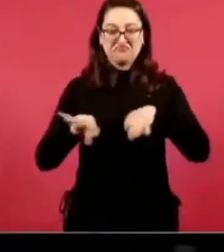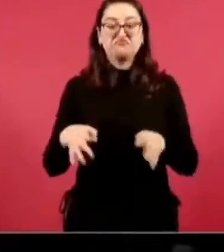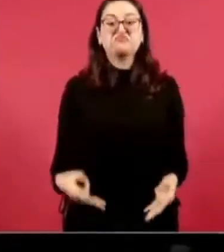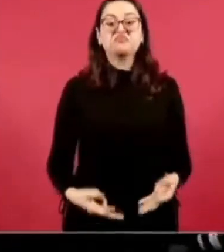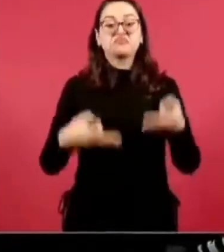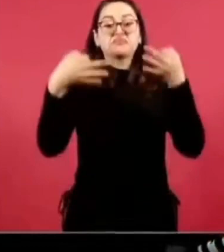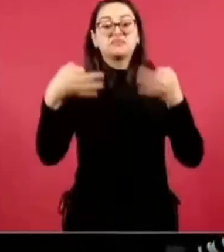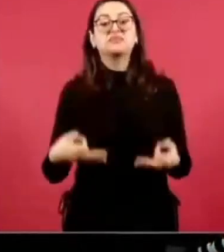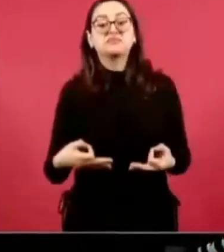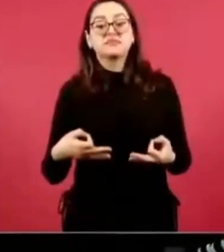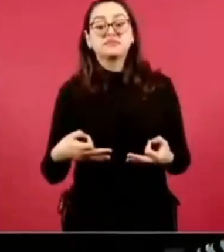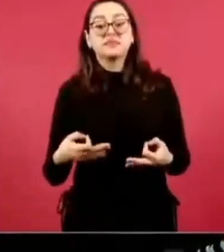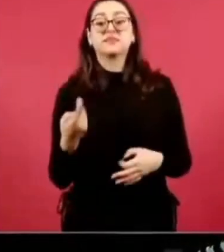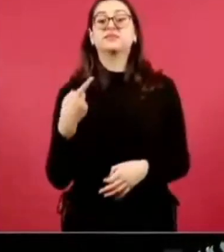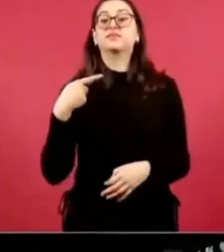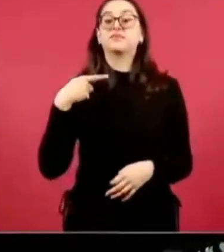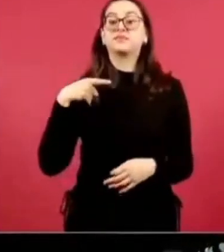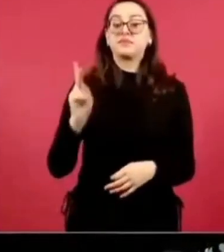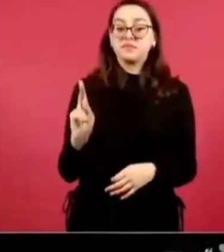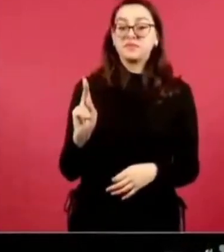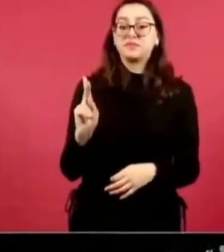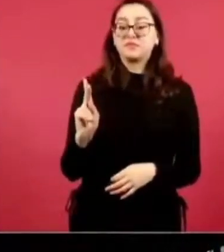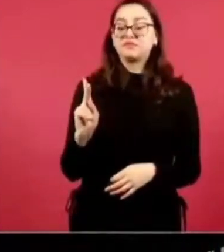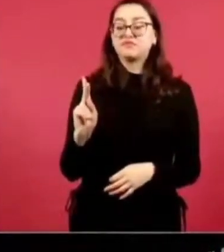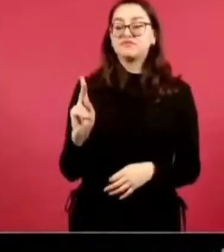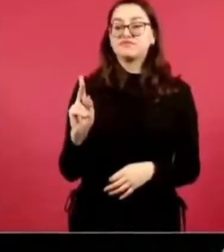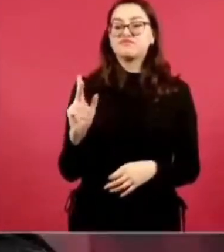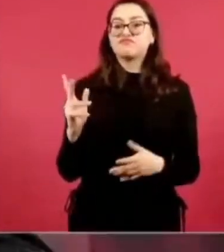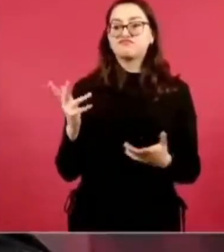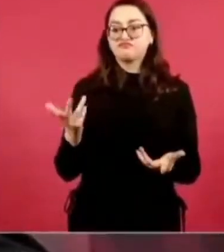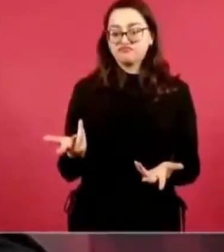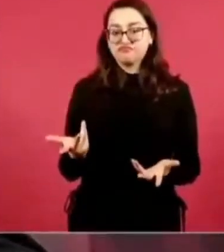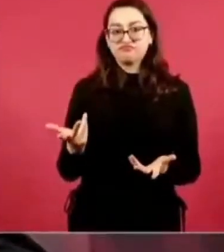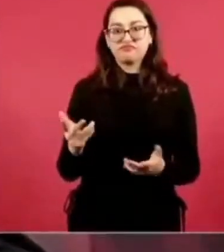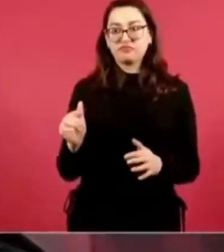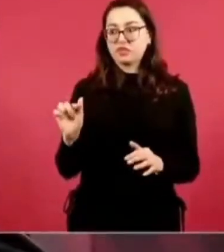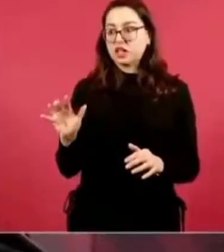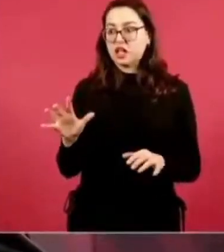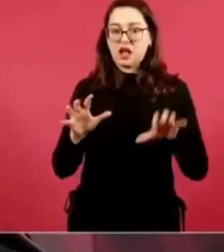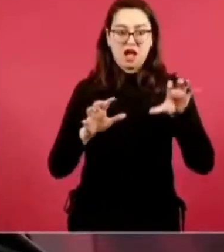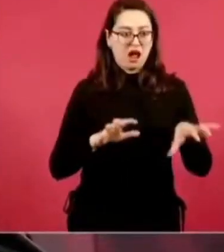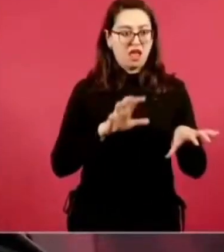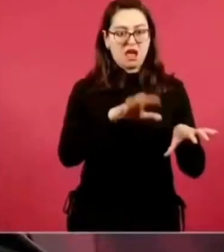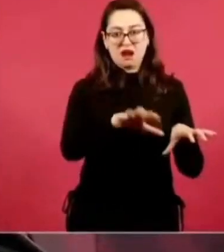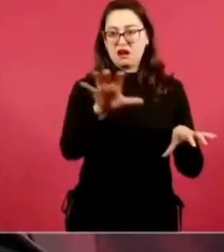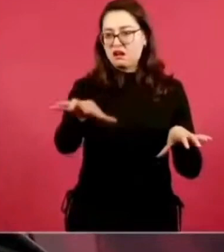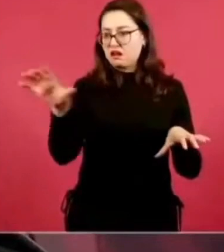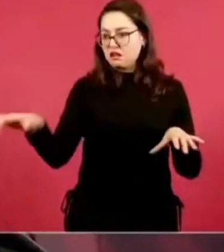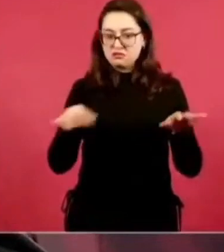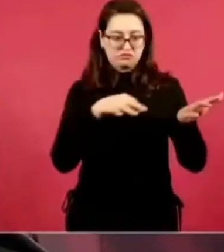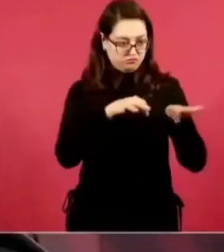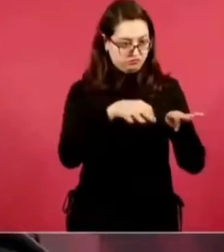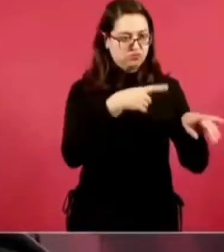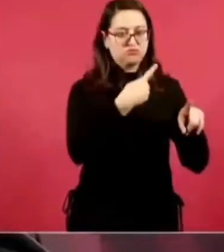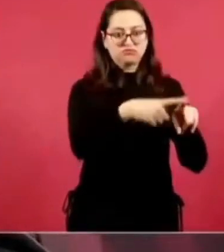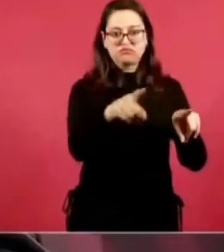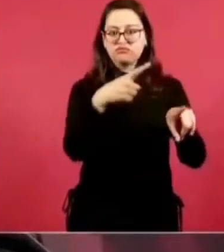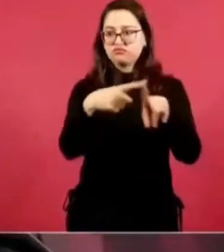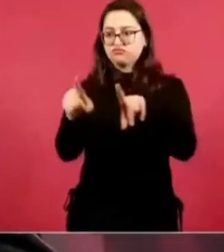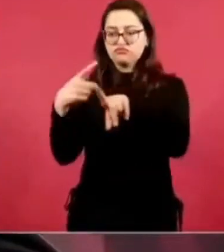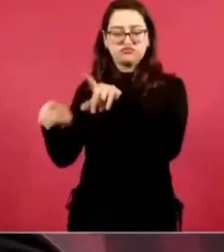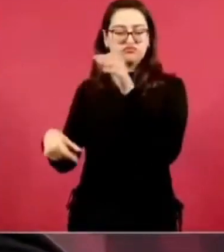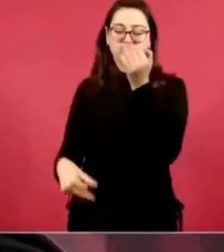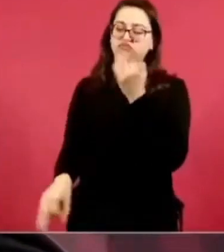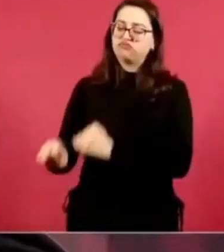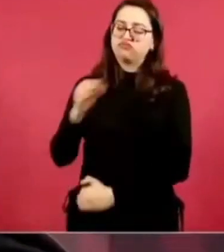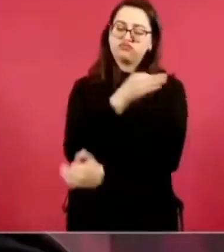tenemos muy buenos, trabajadores muy buenos técnicos en